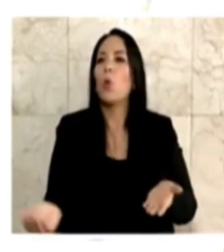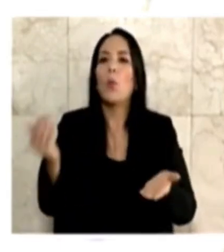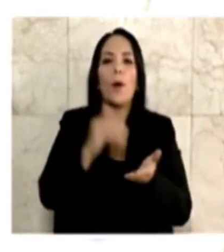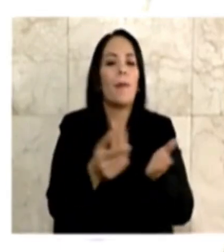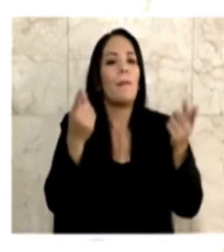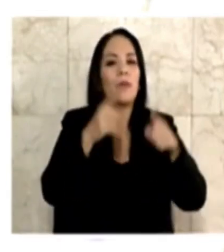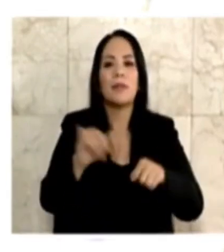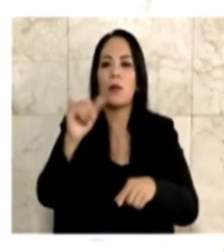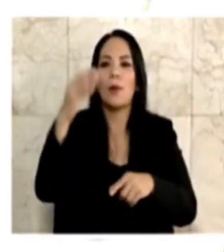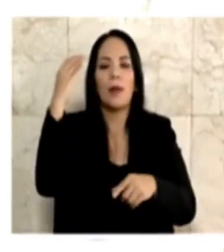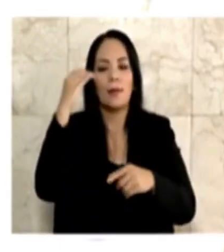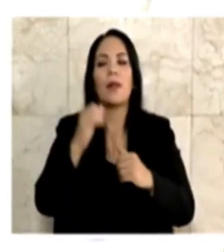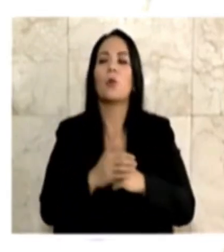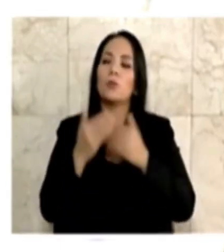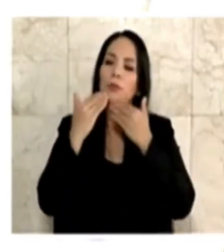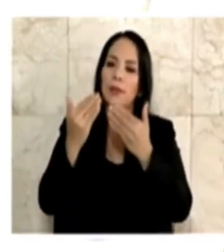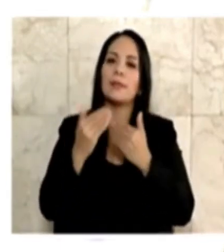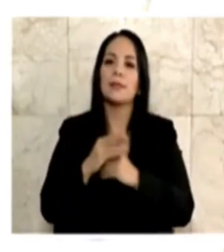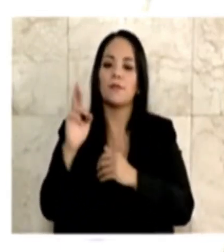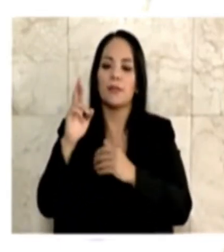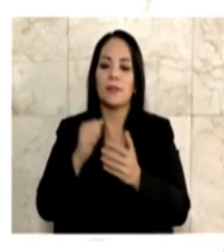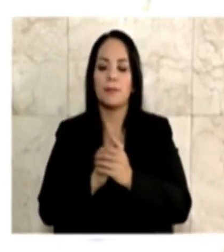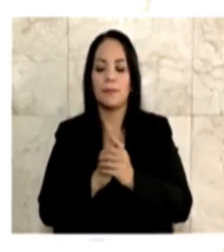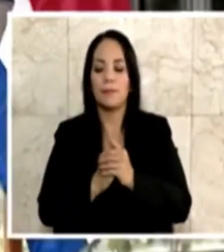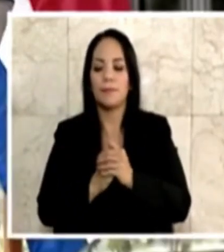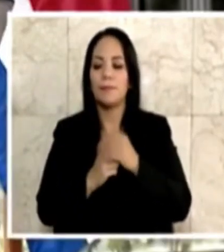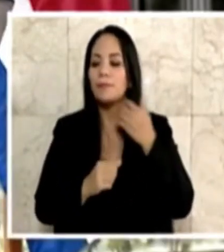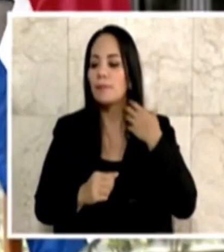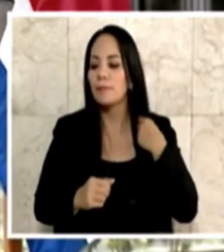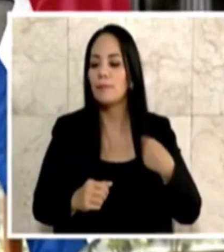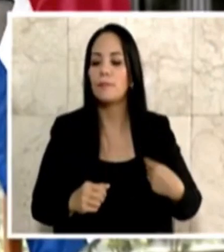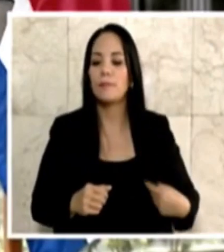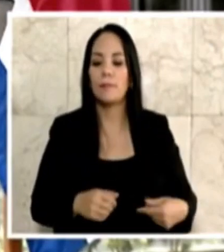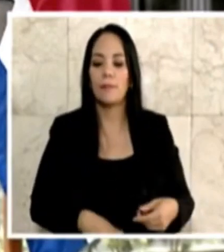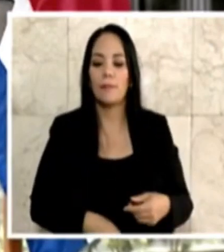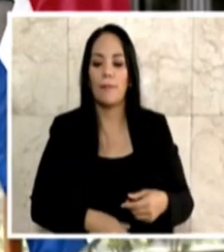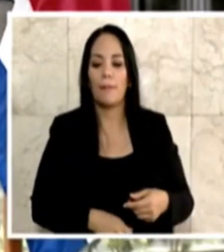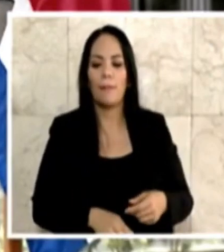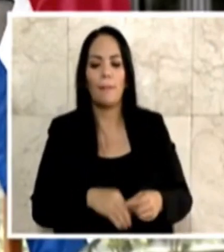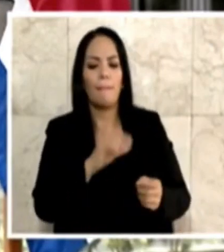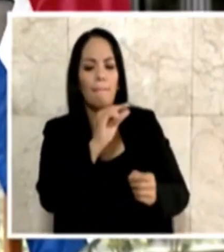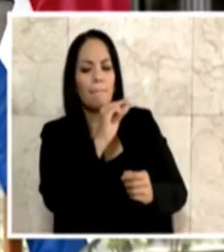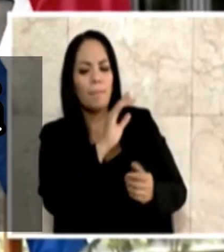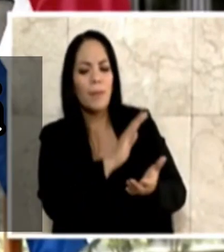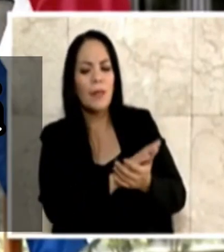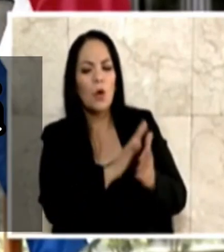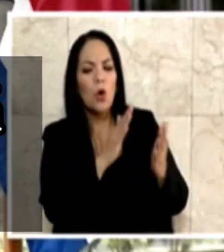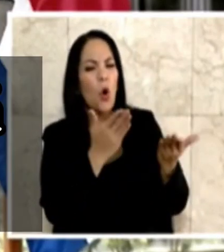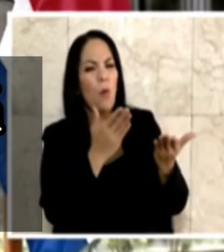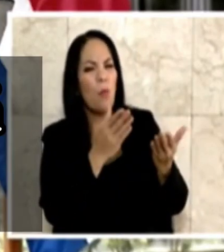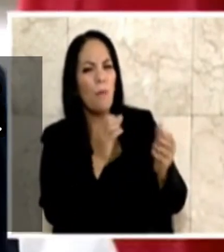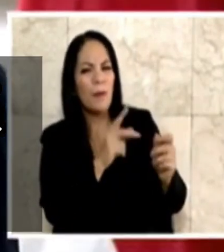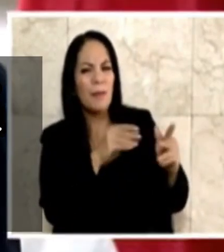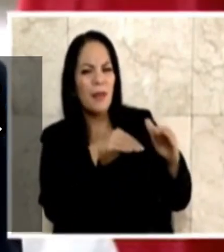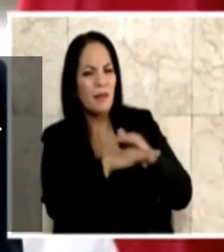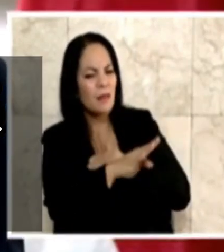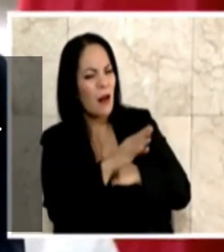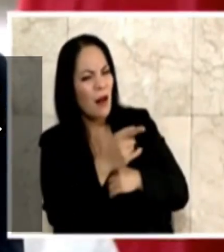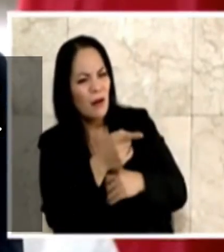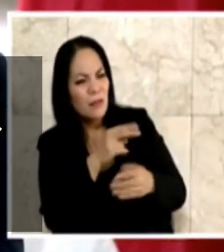nos pasó en Cartago. Muchas gracias. Doña Marta, bueno, primero de ellos, tiene que ir a trabajar. ¿Cómo? ¿Cómo? si me dejan entrar?